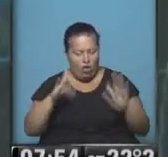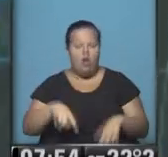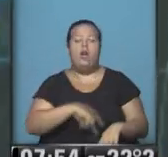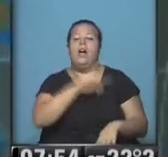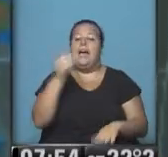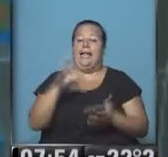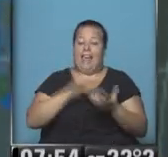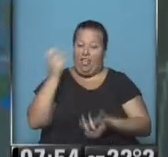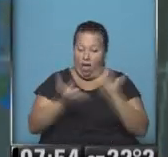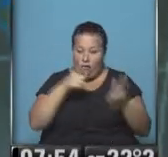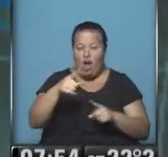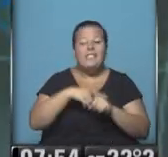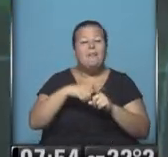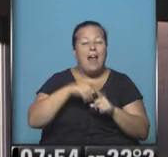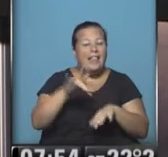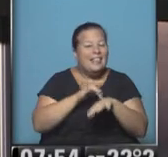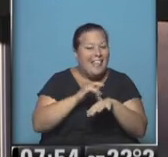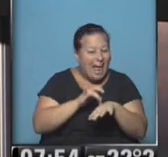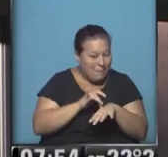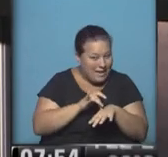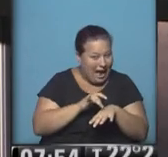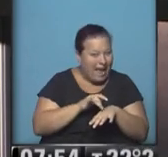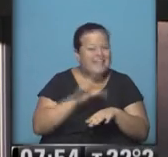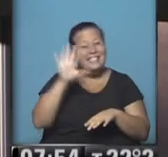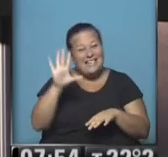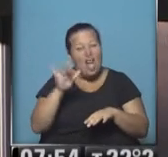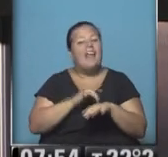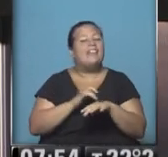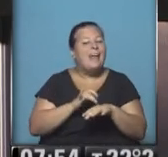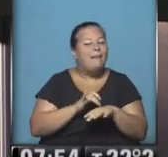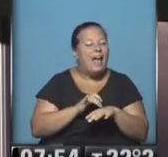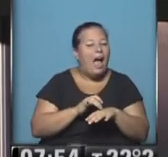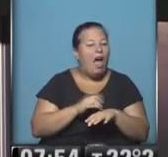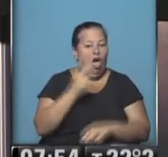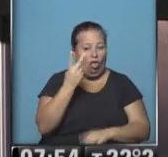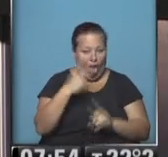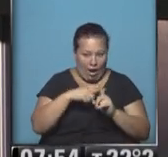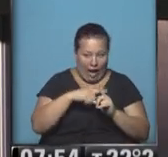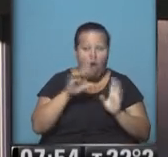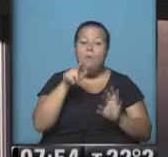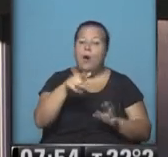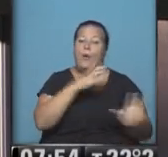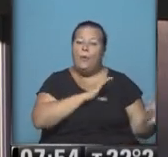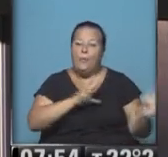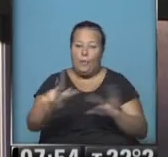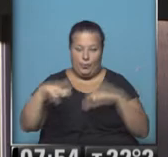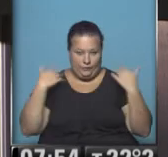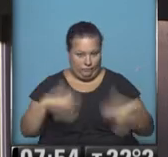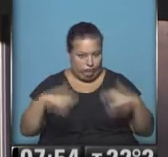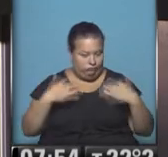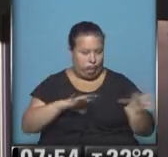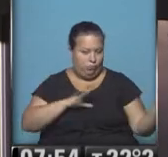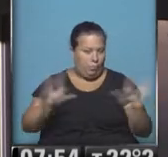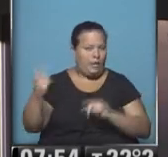En Tierra del Fuego, allí la temperatura, la sensación térmica, la temperatura es de 5 y la sensación térmica es de apenas 2 grados, porque allí el viento está soplando bastante fuerte